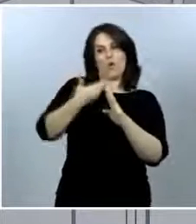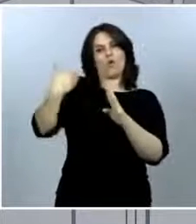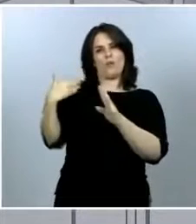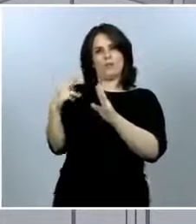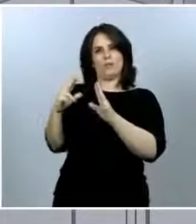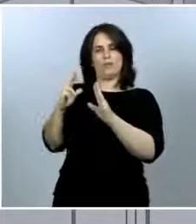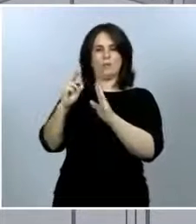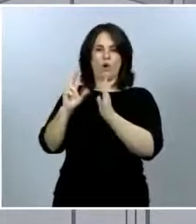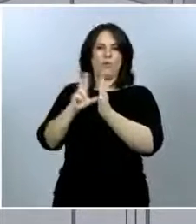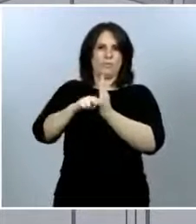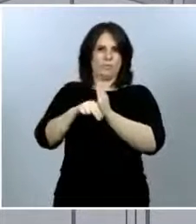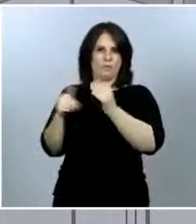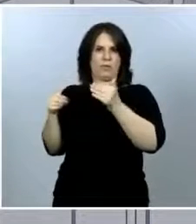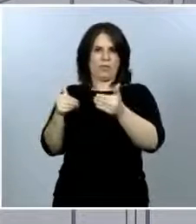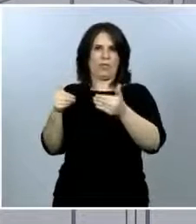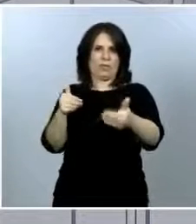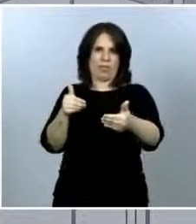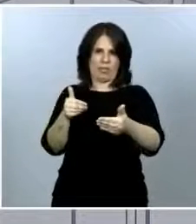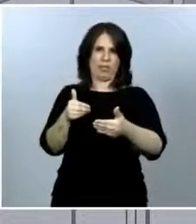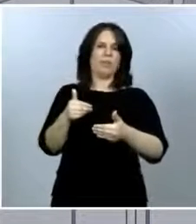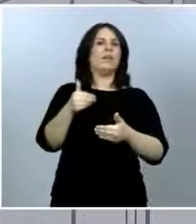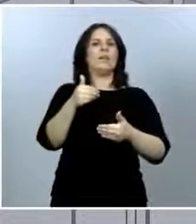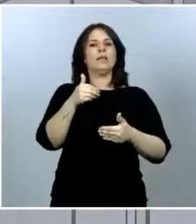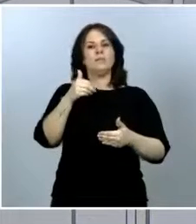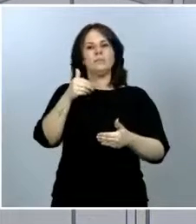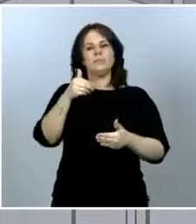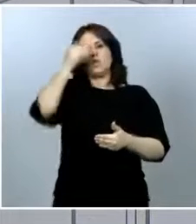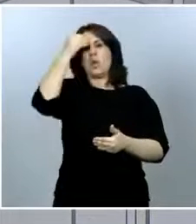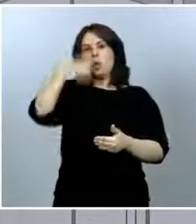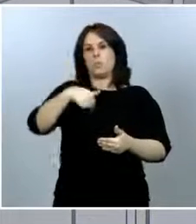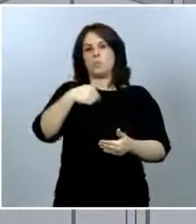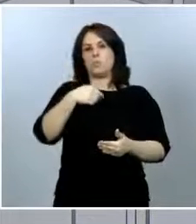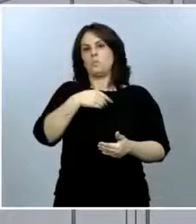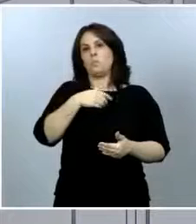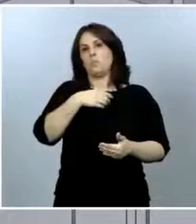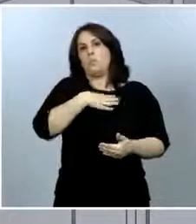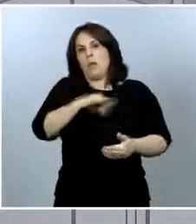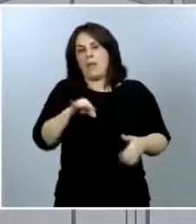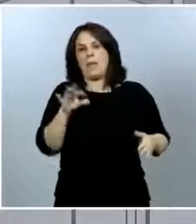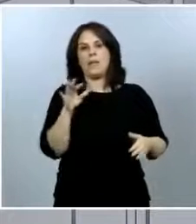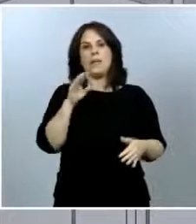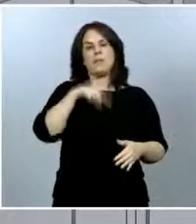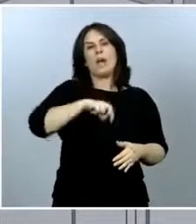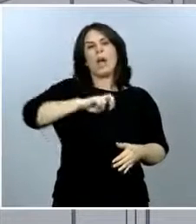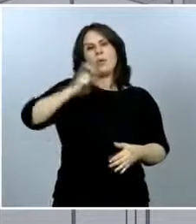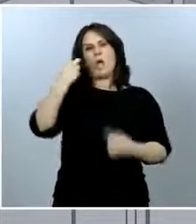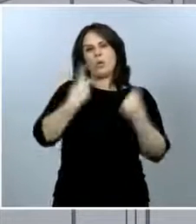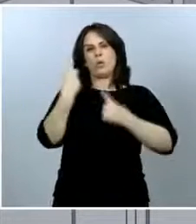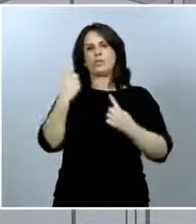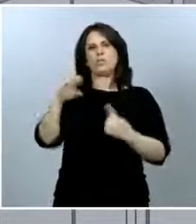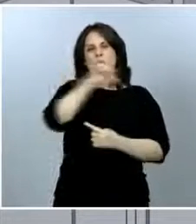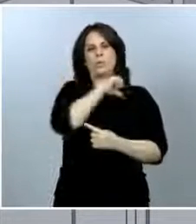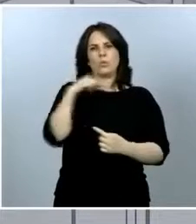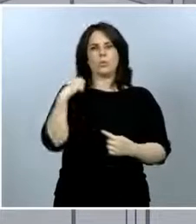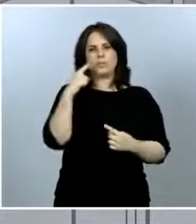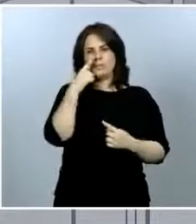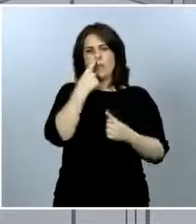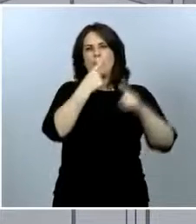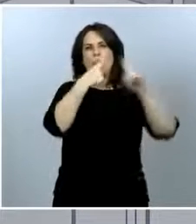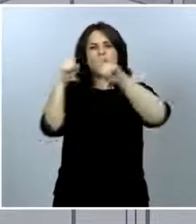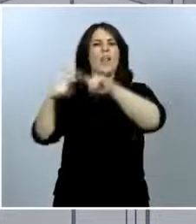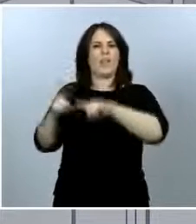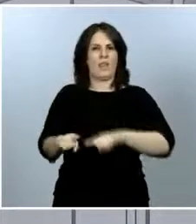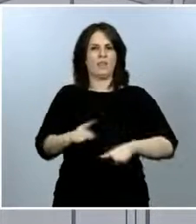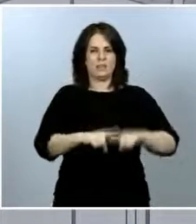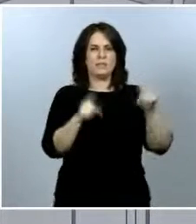no es probable que suceda eso. Luego hay también algunas otras diferencias en algunas comunidades autónomas, no en todas. En